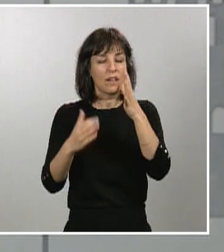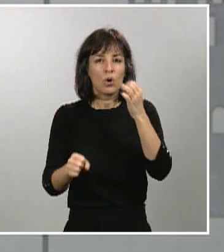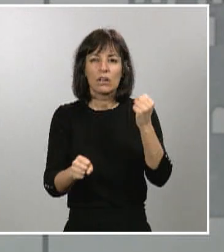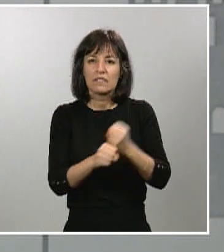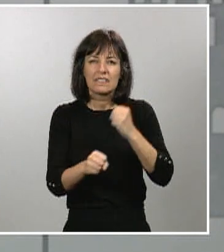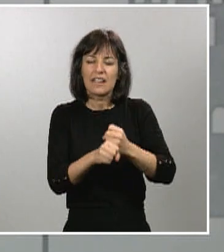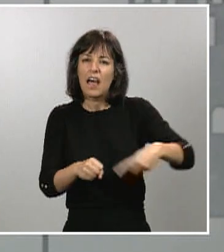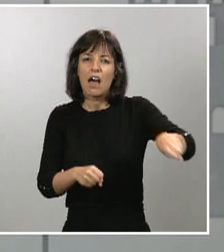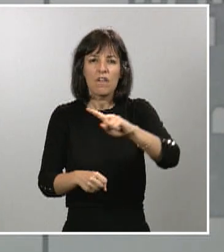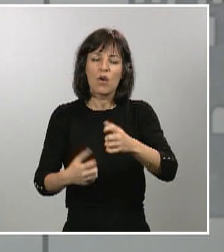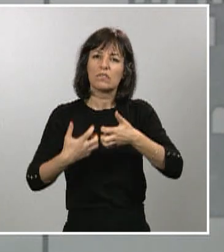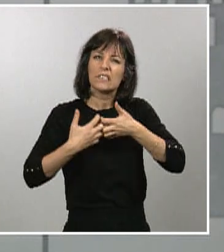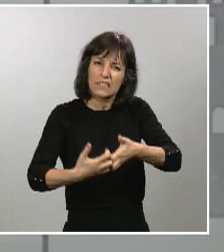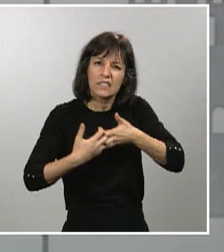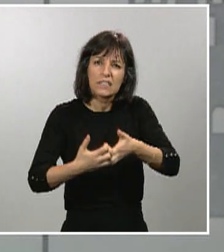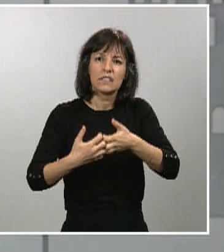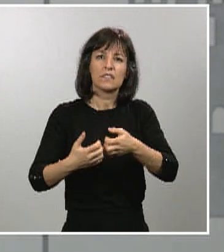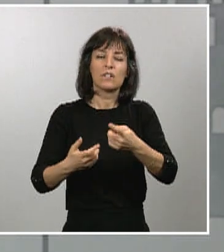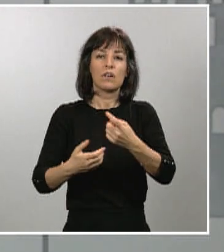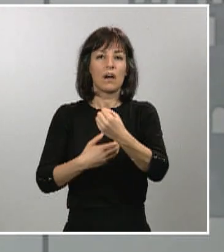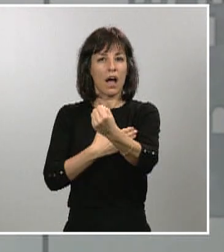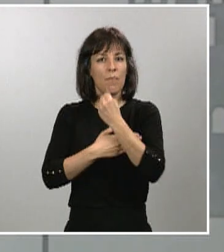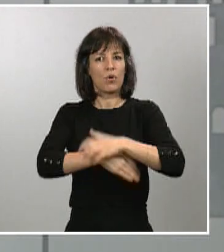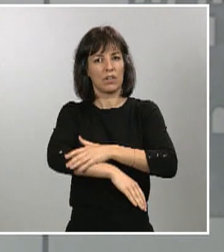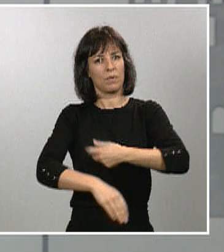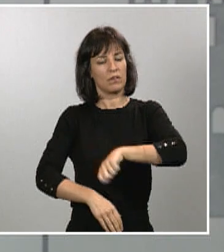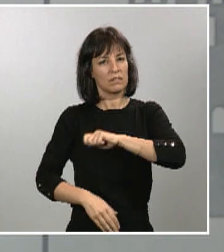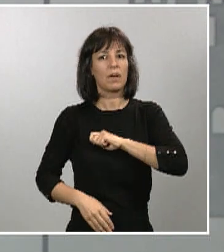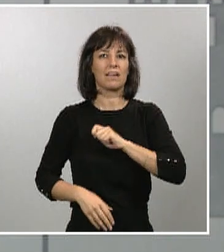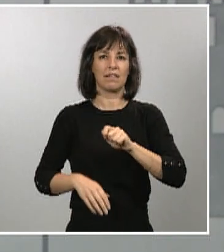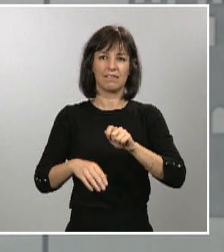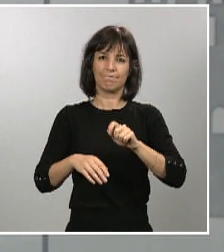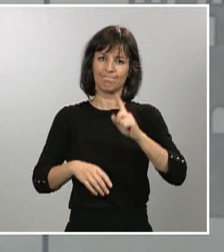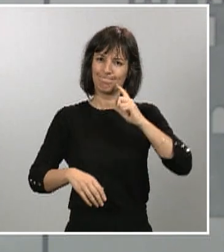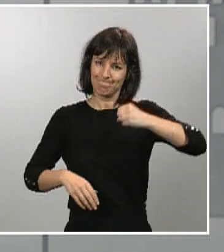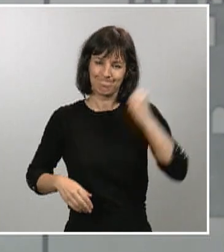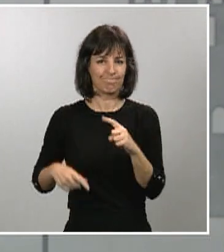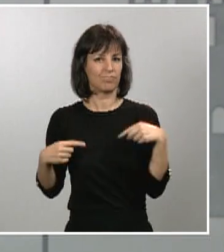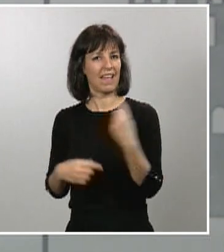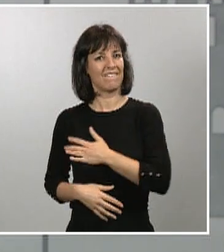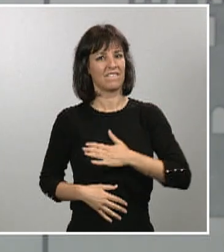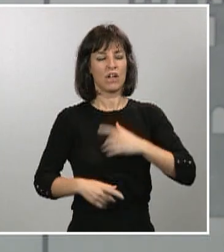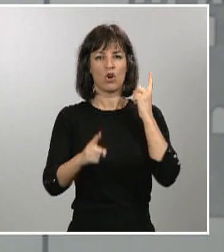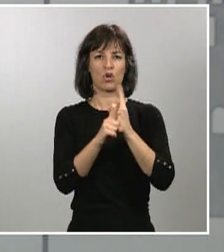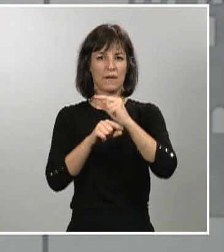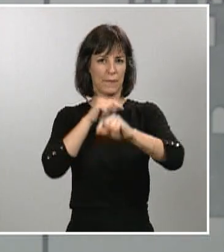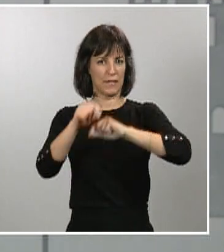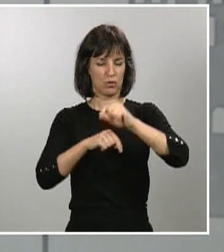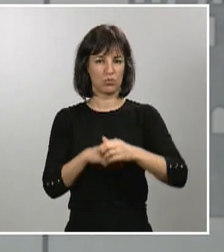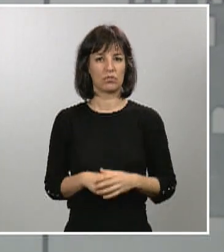apoyando al Gobierno de España en este empeño de todos contra el virus. Muchas empresas